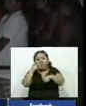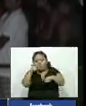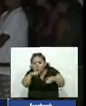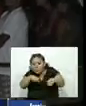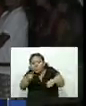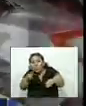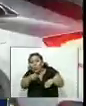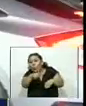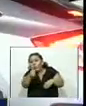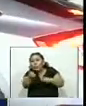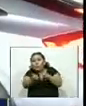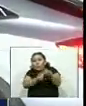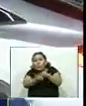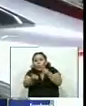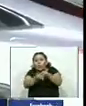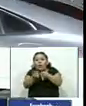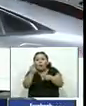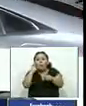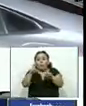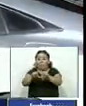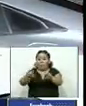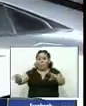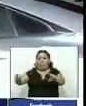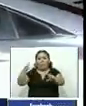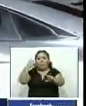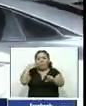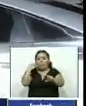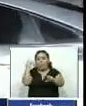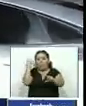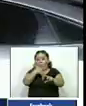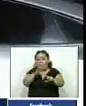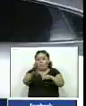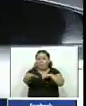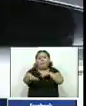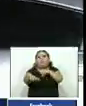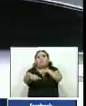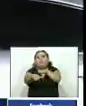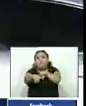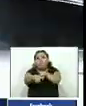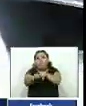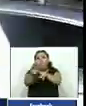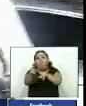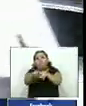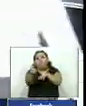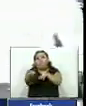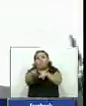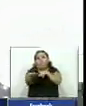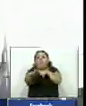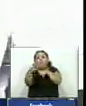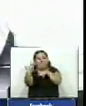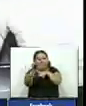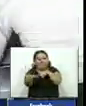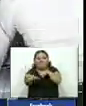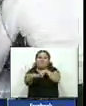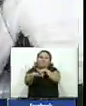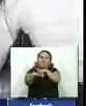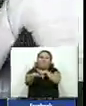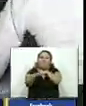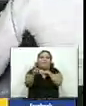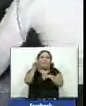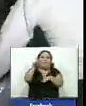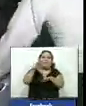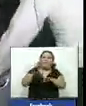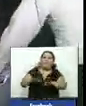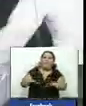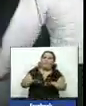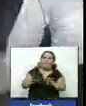escena otro vehículo sobrepasó la cinta amarilla a punto de impactar con uno de los carros accidentados por fortuna la situación